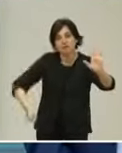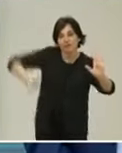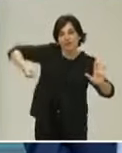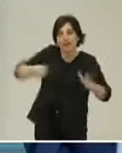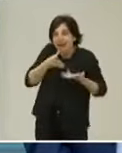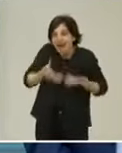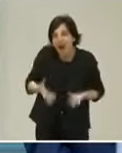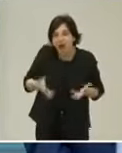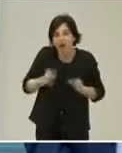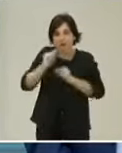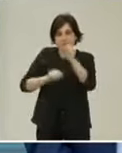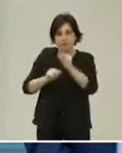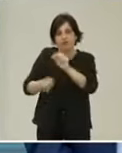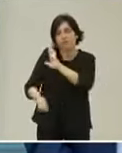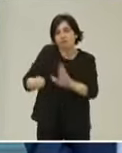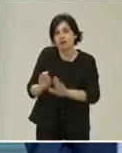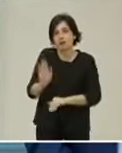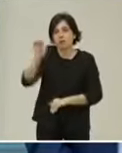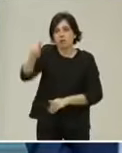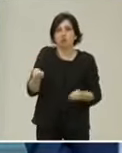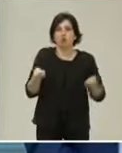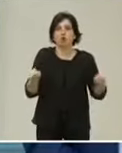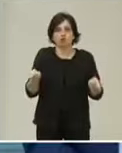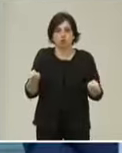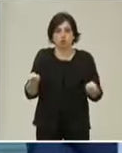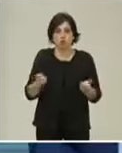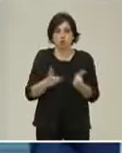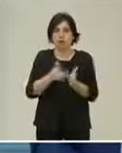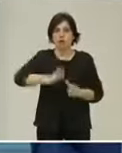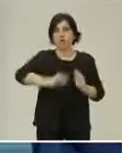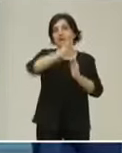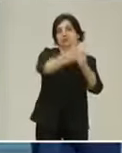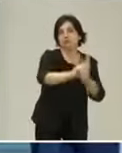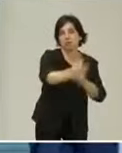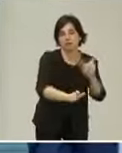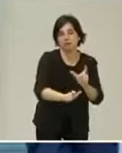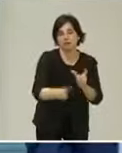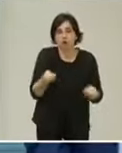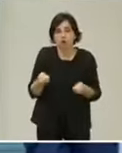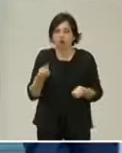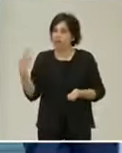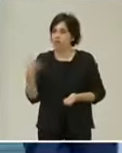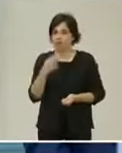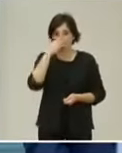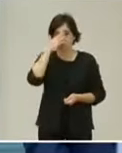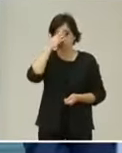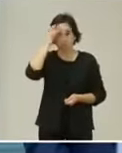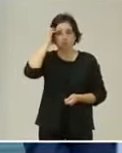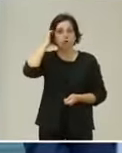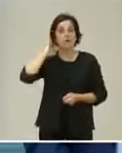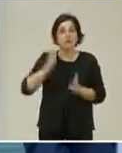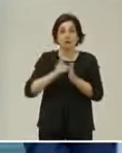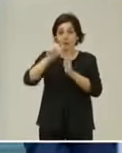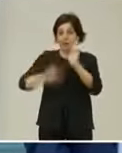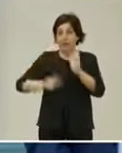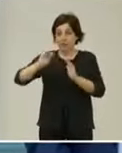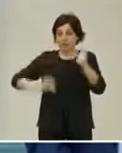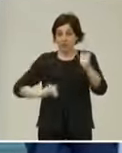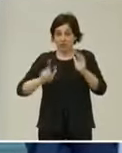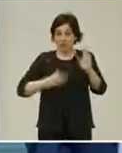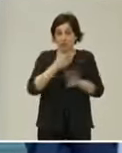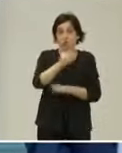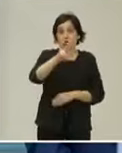de contagios para conseguir tener menos personas hospitalizadas en los hospitales de Cantabria y, por supuesto, menos personas ingresadas